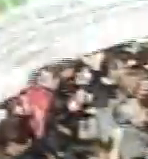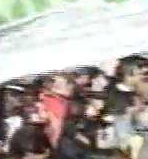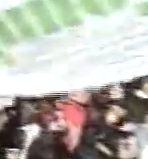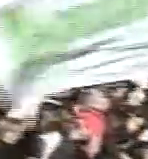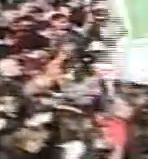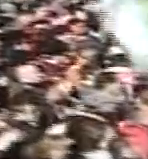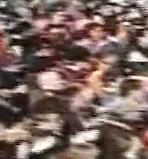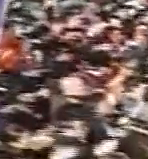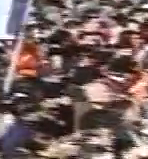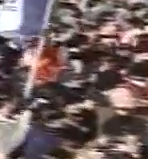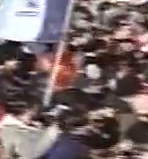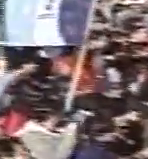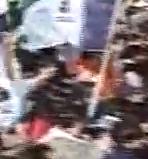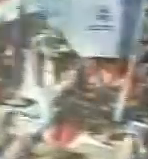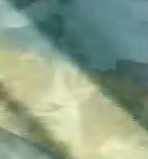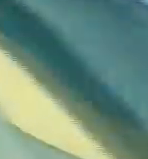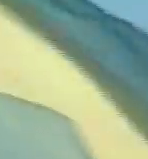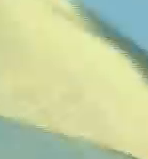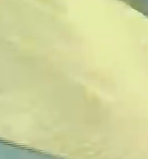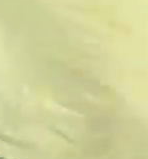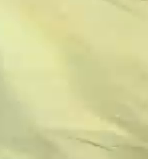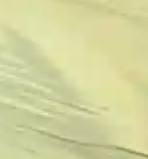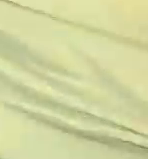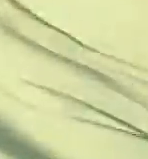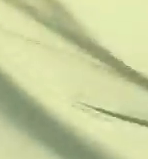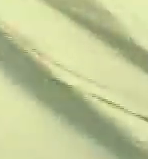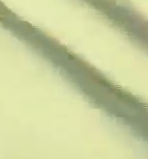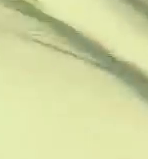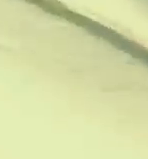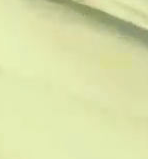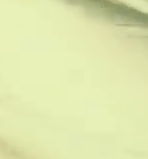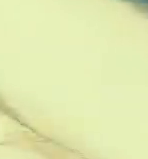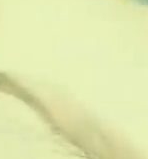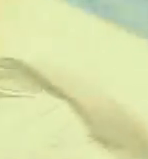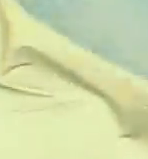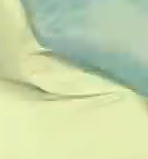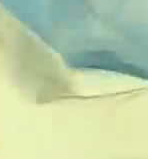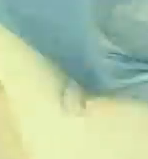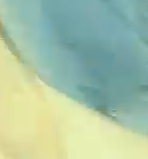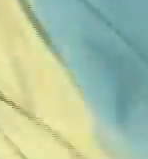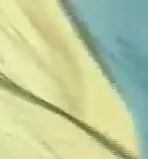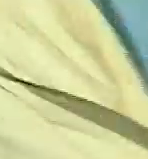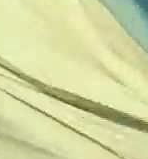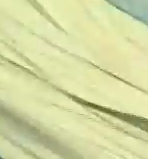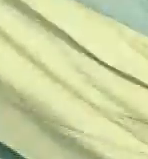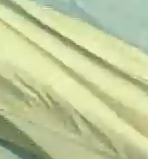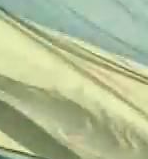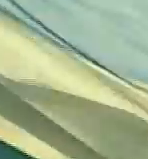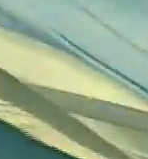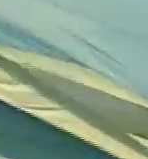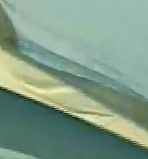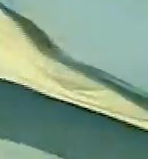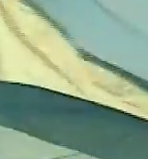Hasta allí han transmitido el RA Radio Nacional y el S82